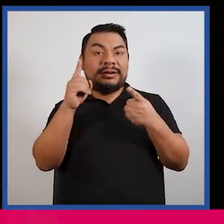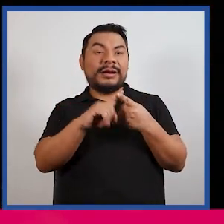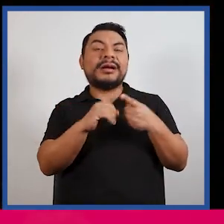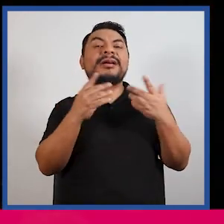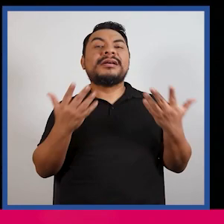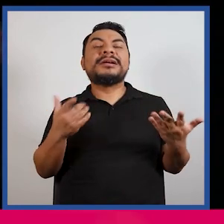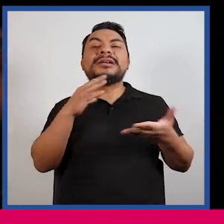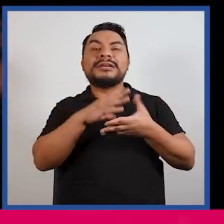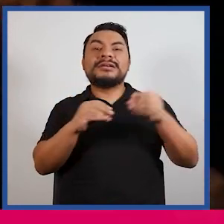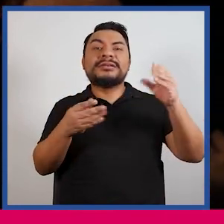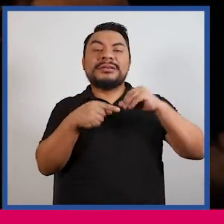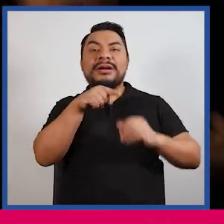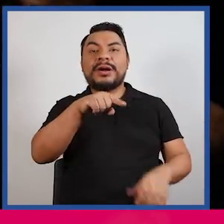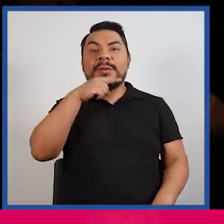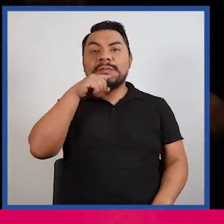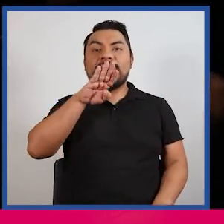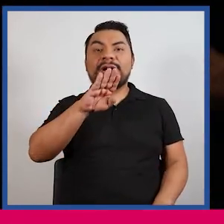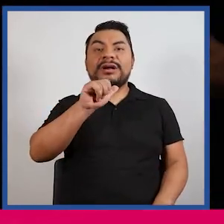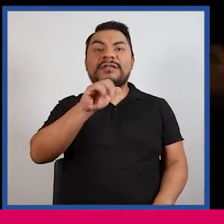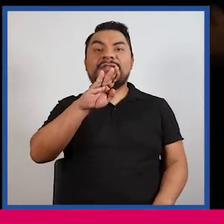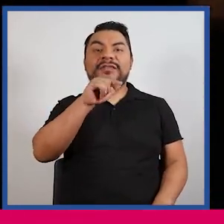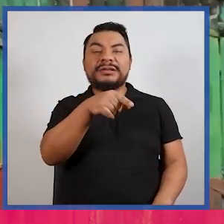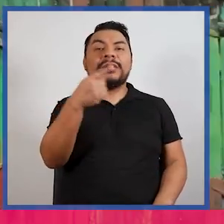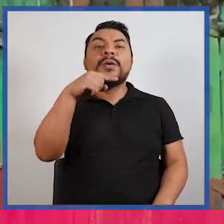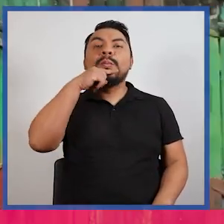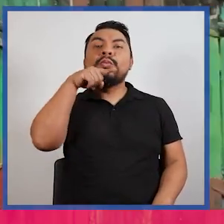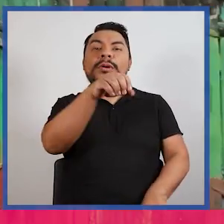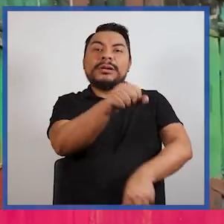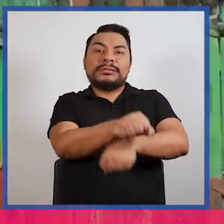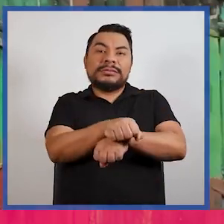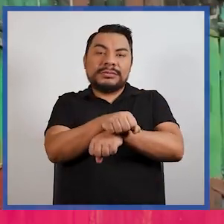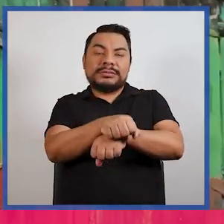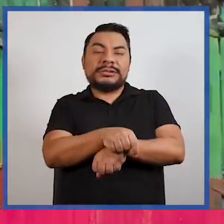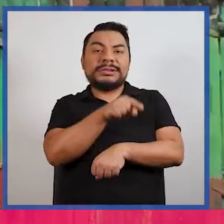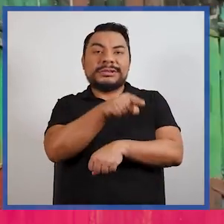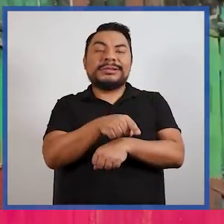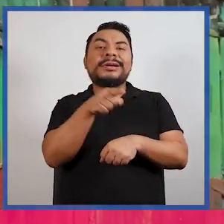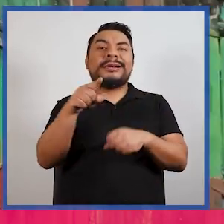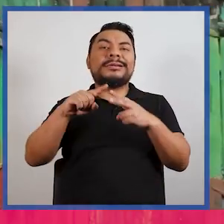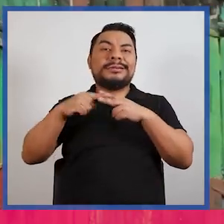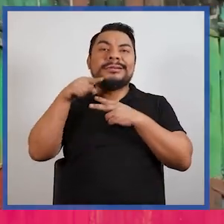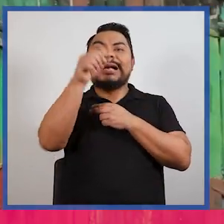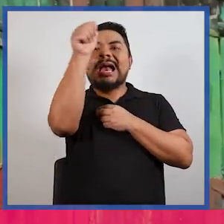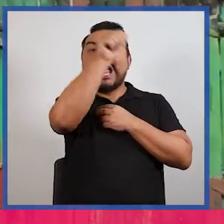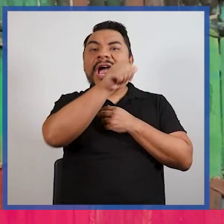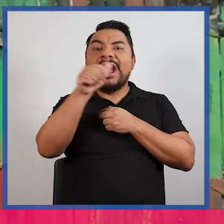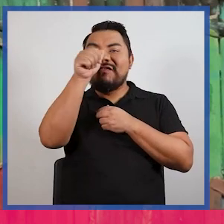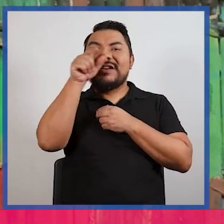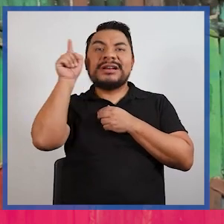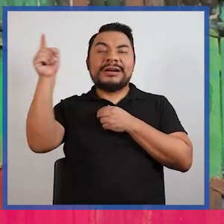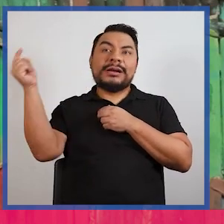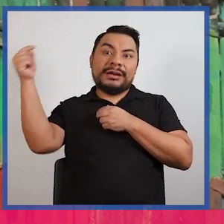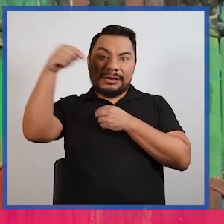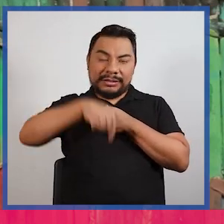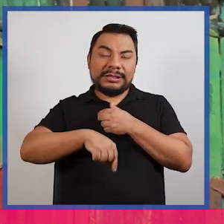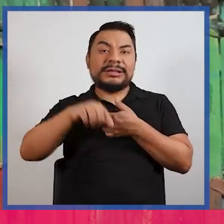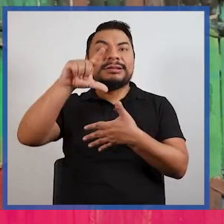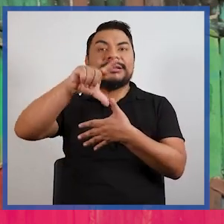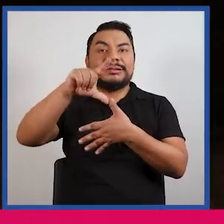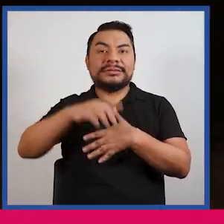digamos, es la historia de Fabiana, una mujer esclavizada de origen africano, que llega a